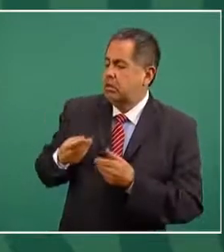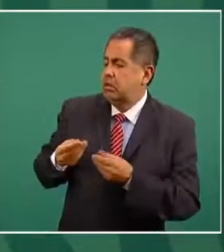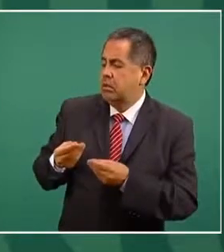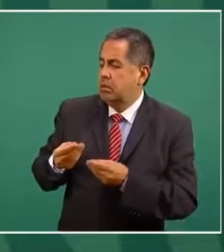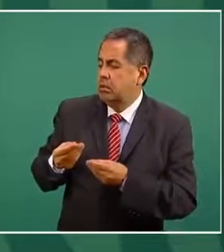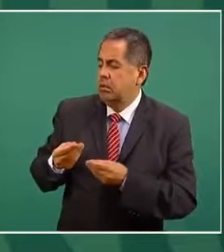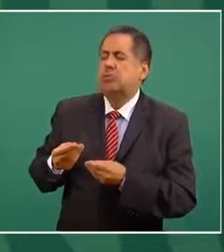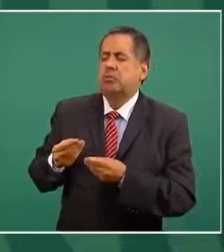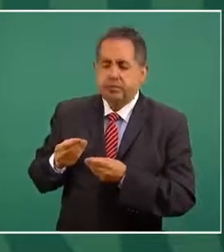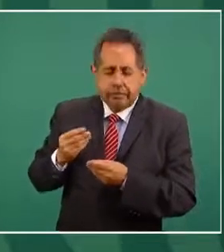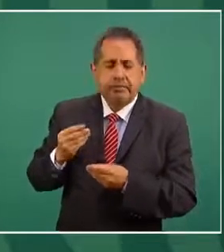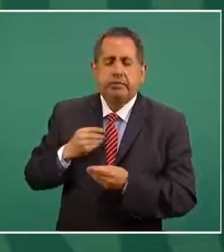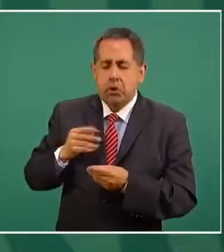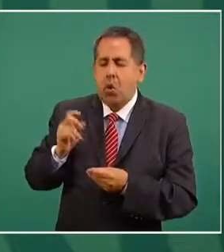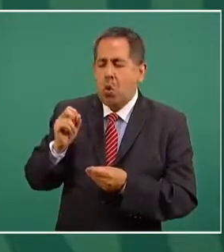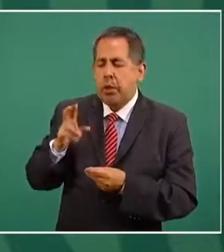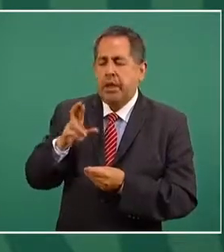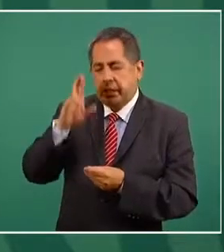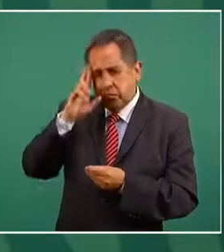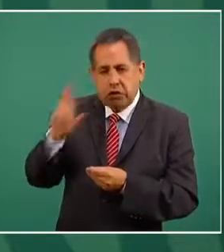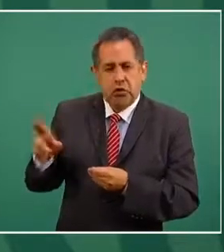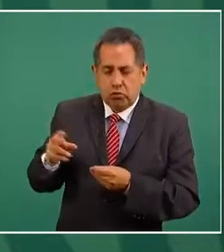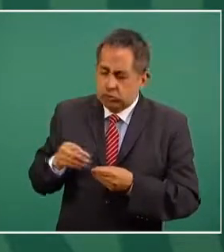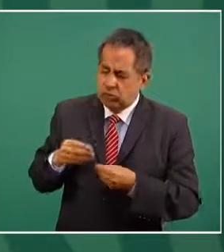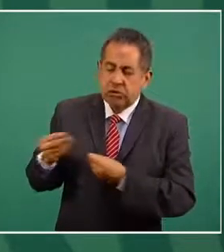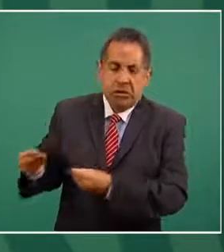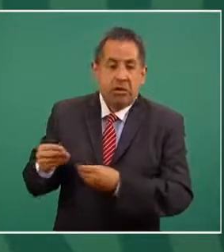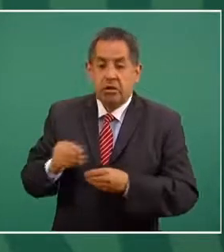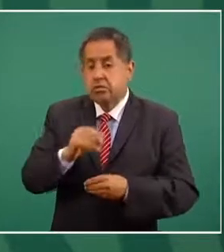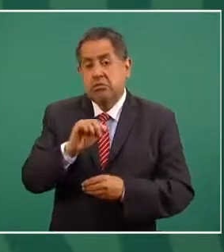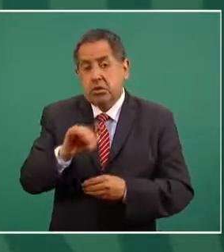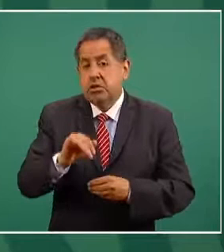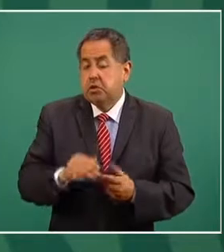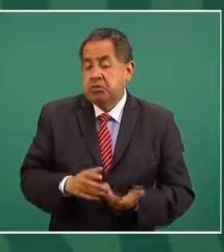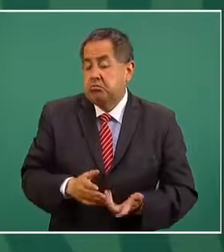respetuoso y